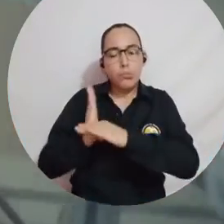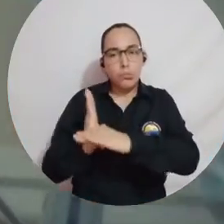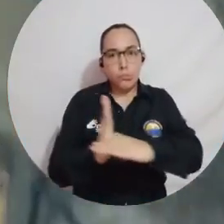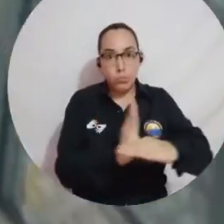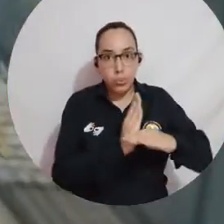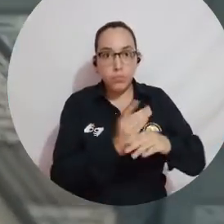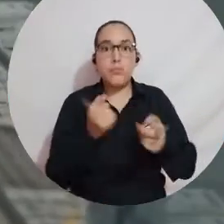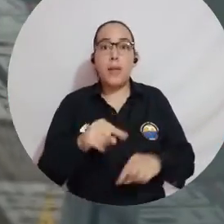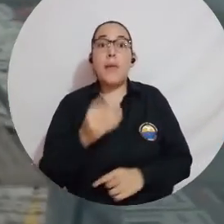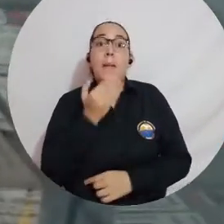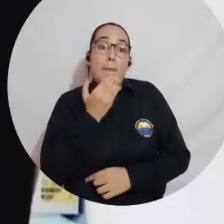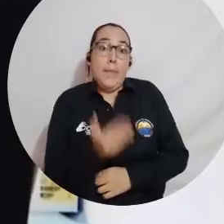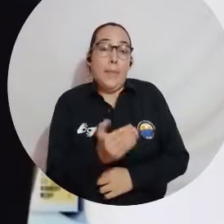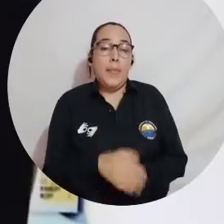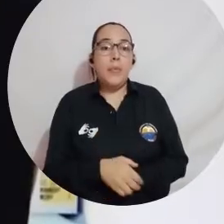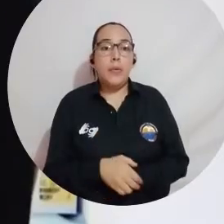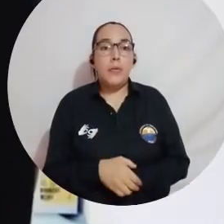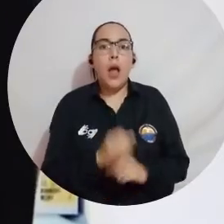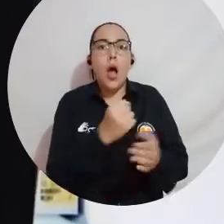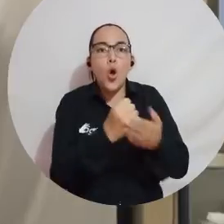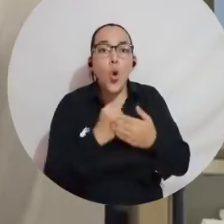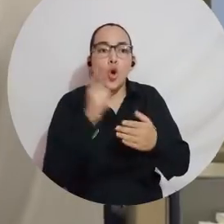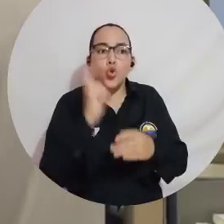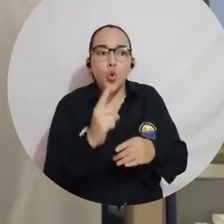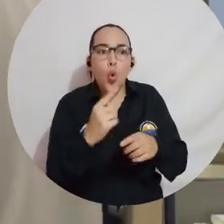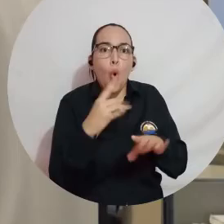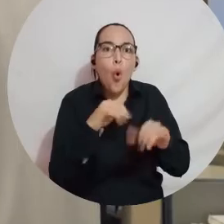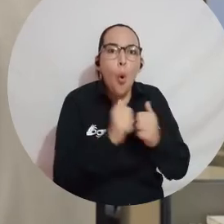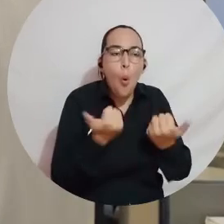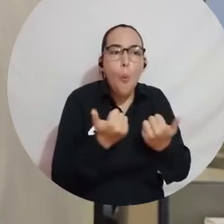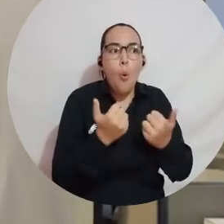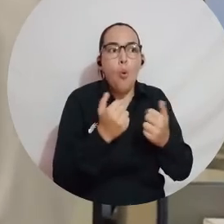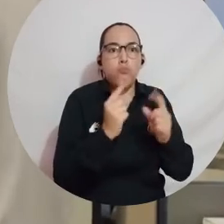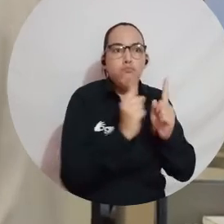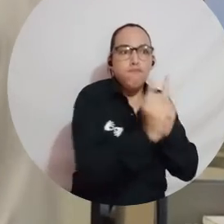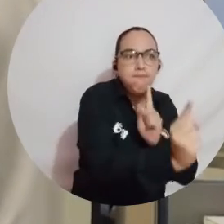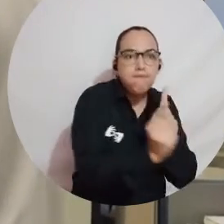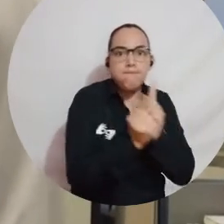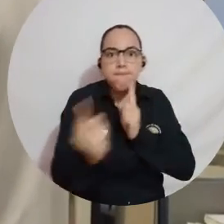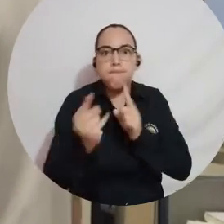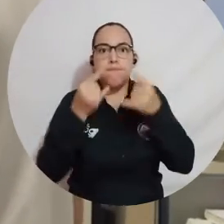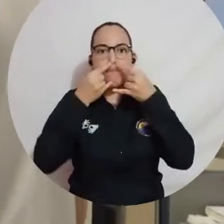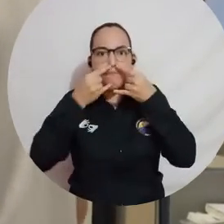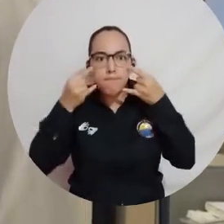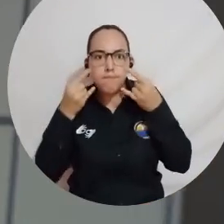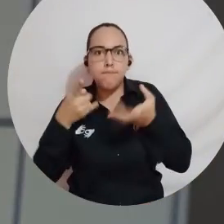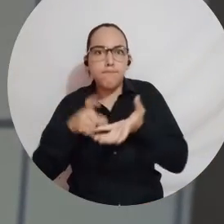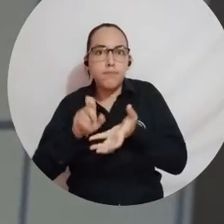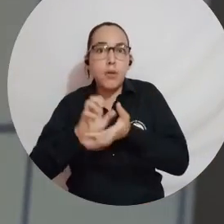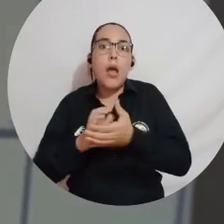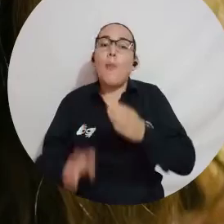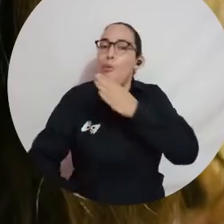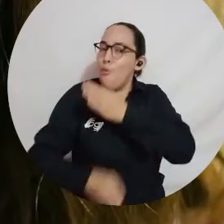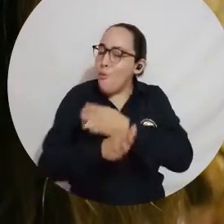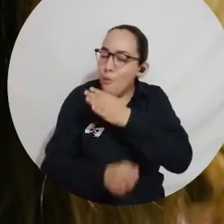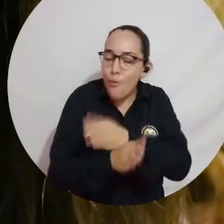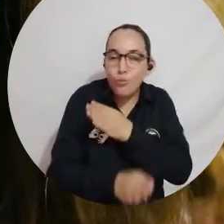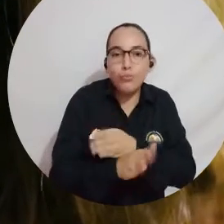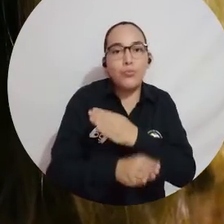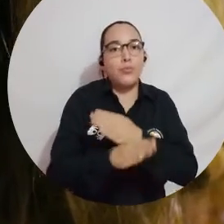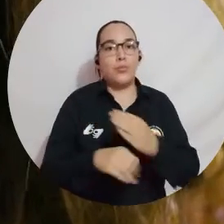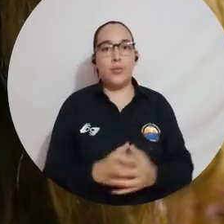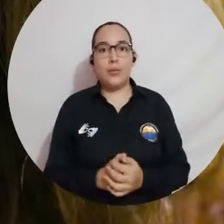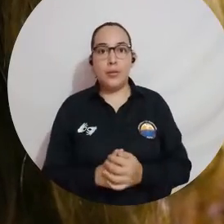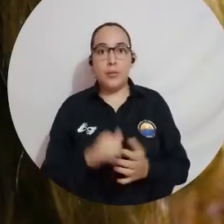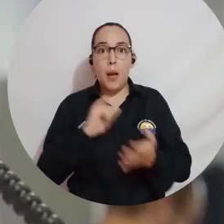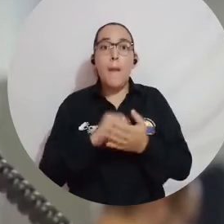adicionalmente nos va a permitir reforzar esas medidas preventivas que debemos mantener, que debemos continuar manteniendo,